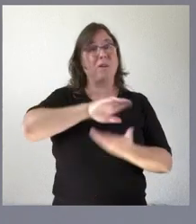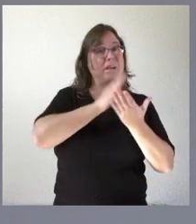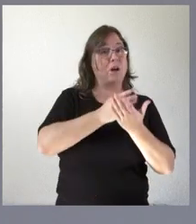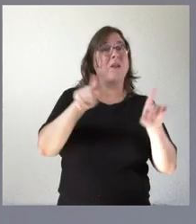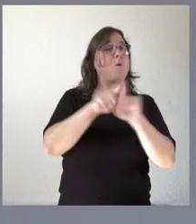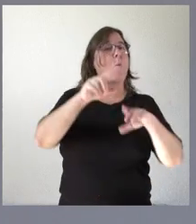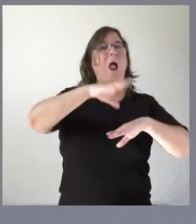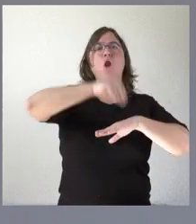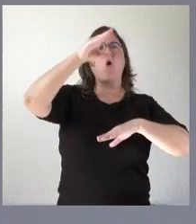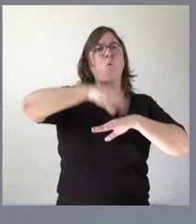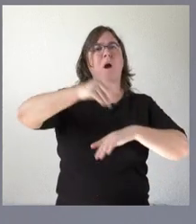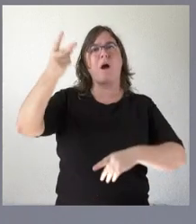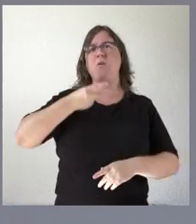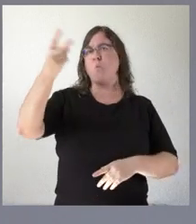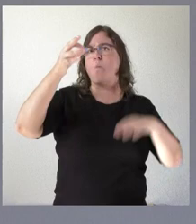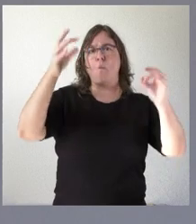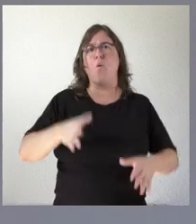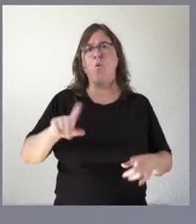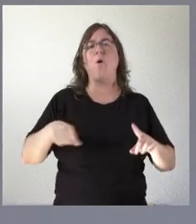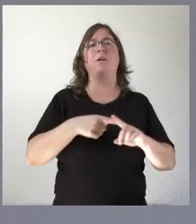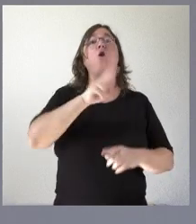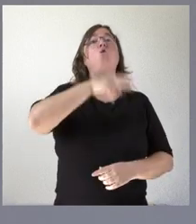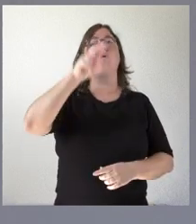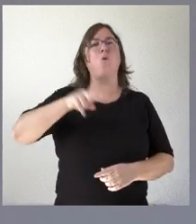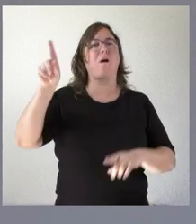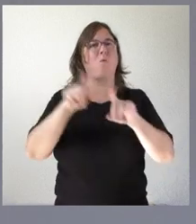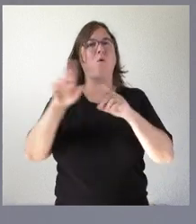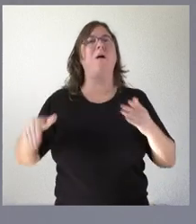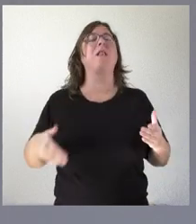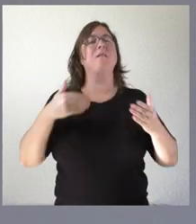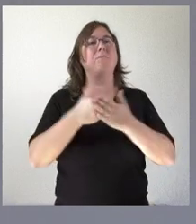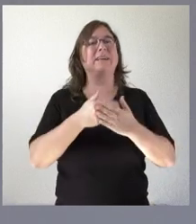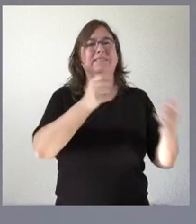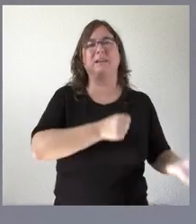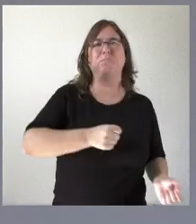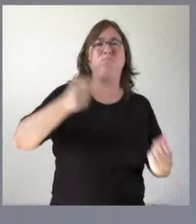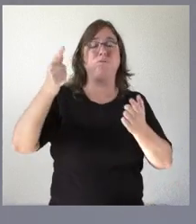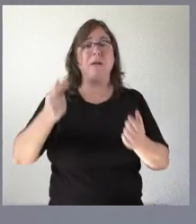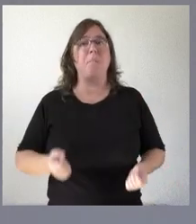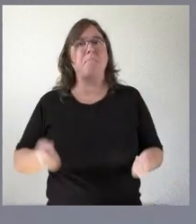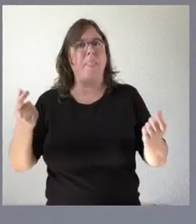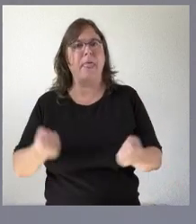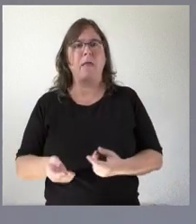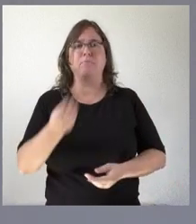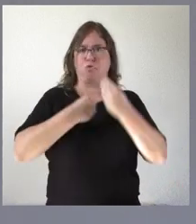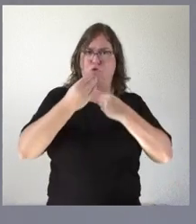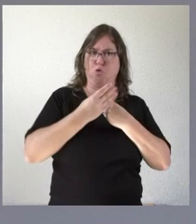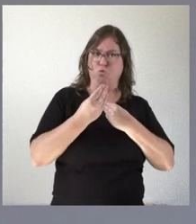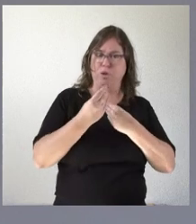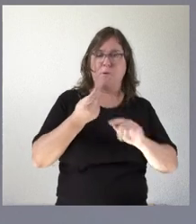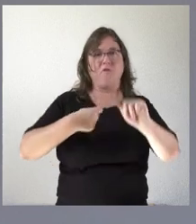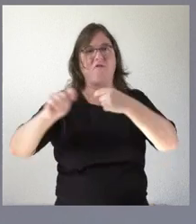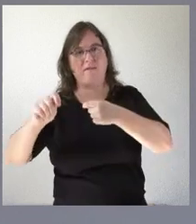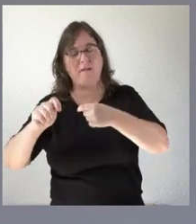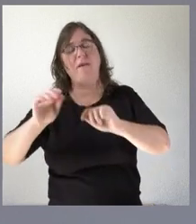en esta materia y que exportamos energía porque incluso producimos más energía que la que consumimos que es mucha y esto hace que la